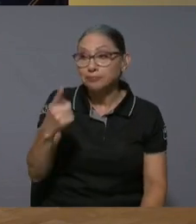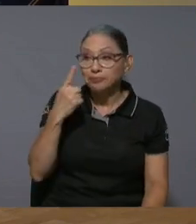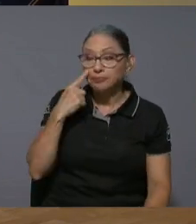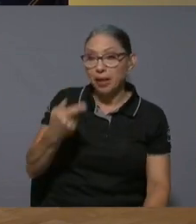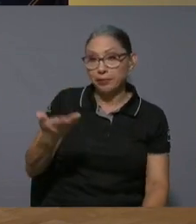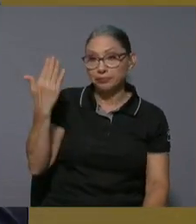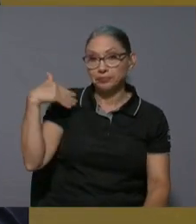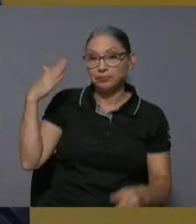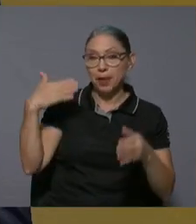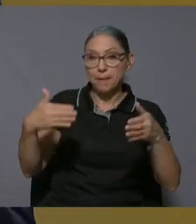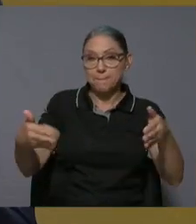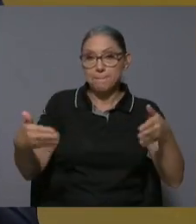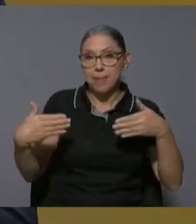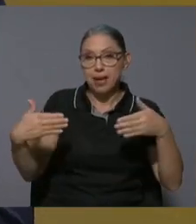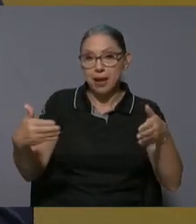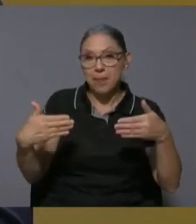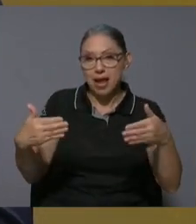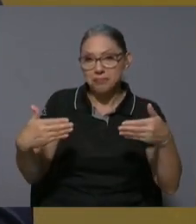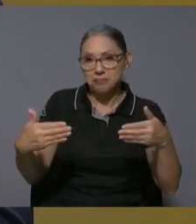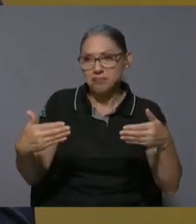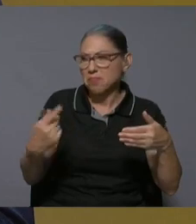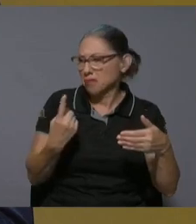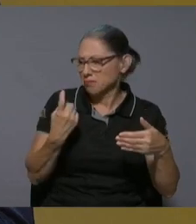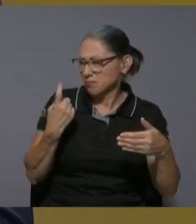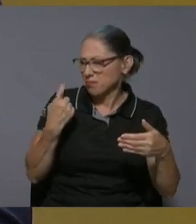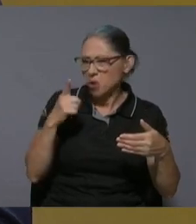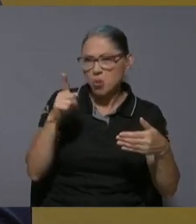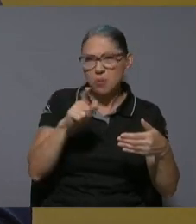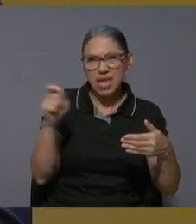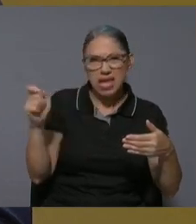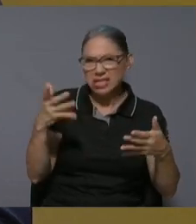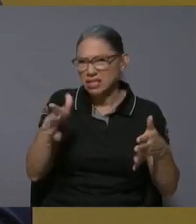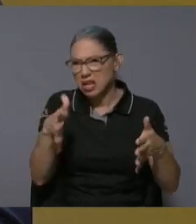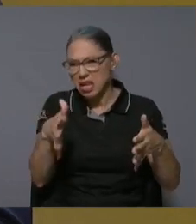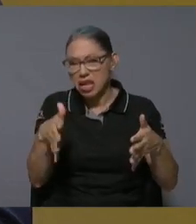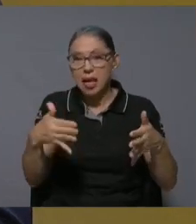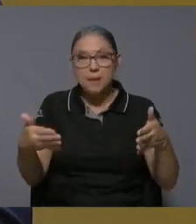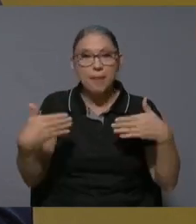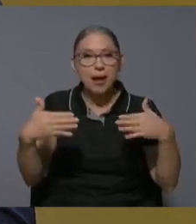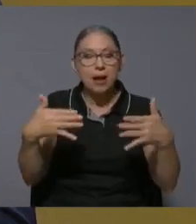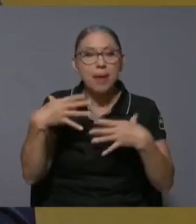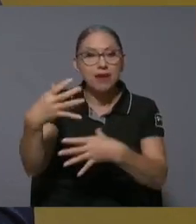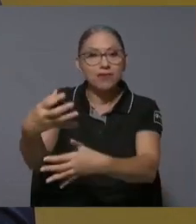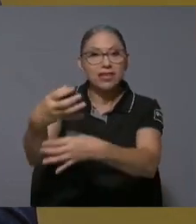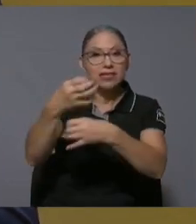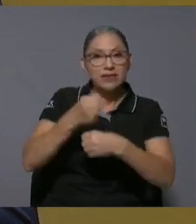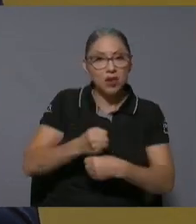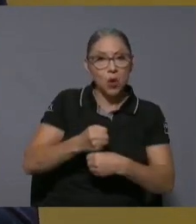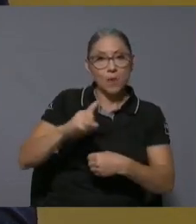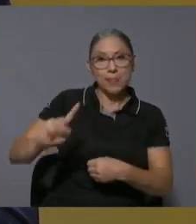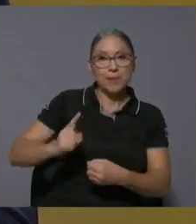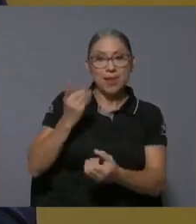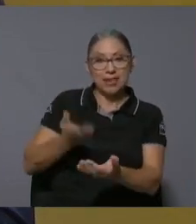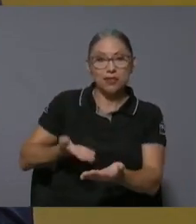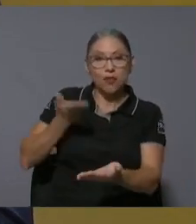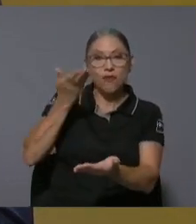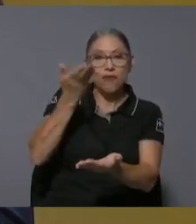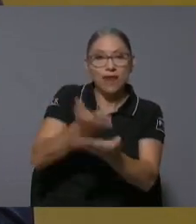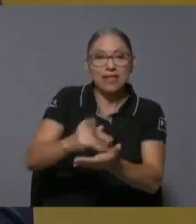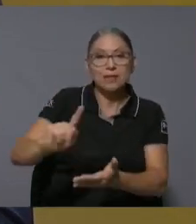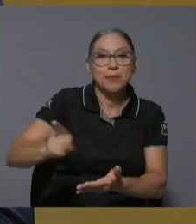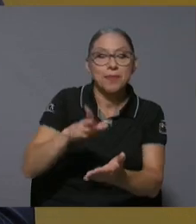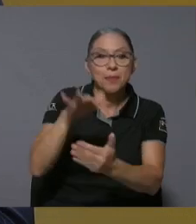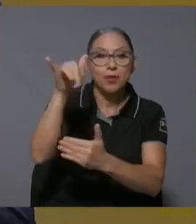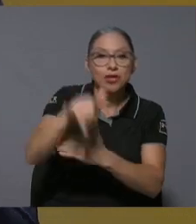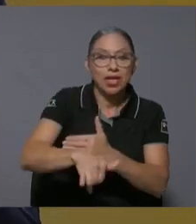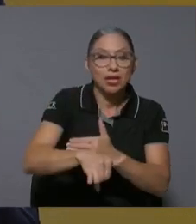Panamá recientemente escaso un mes poco más recibió las primeras ofertas de su primer proyecto de asociación